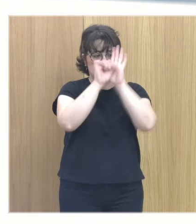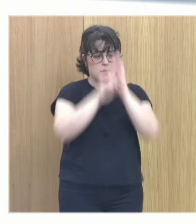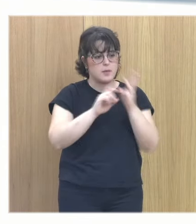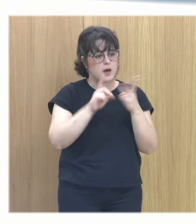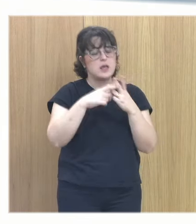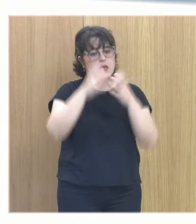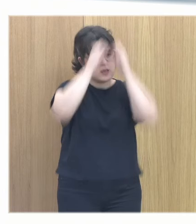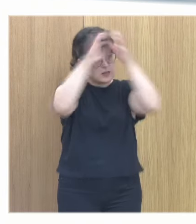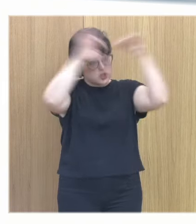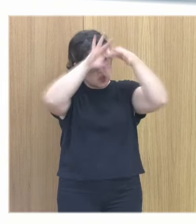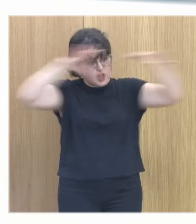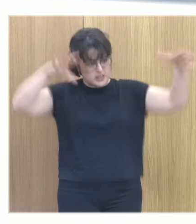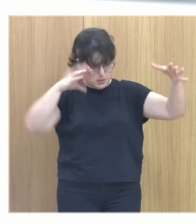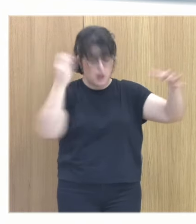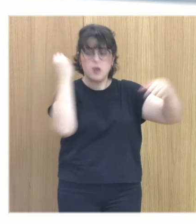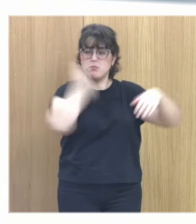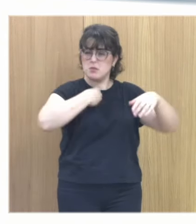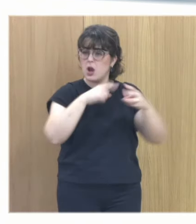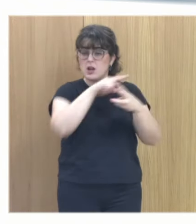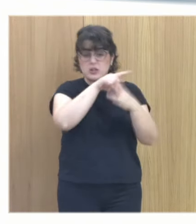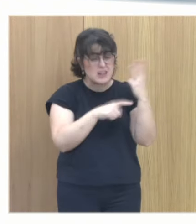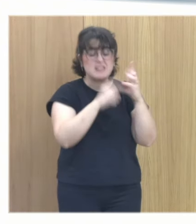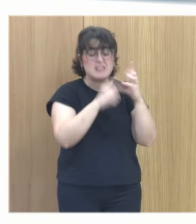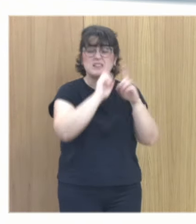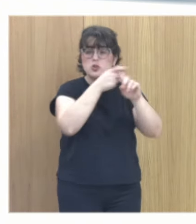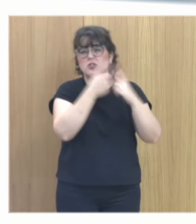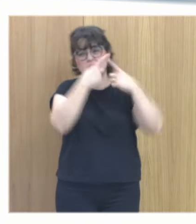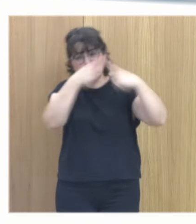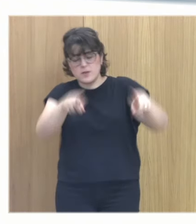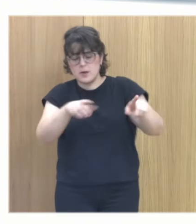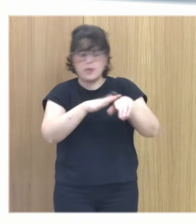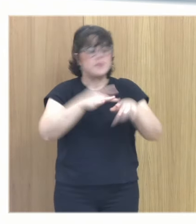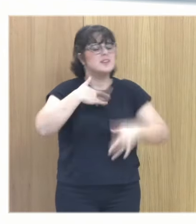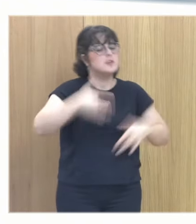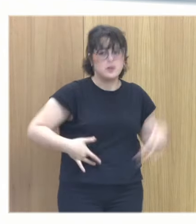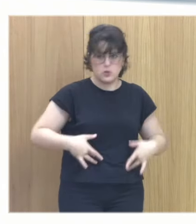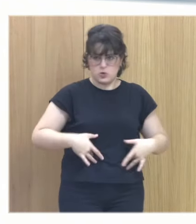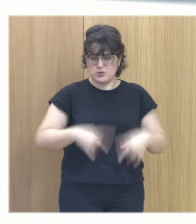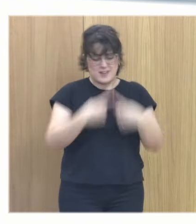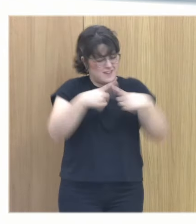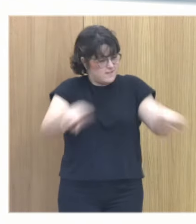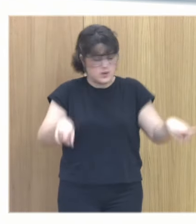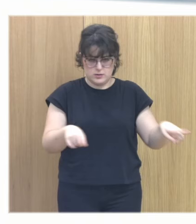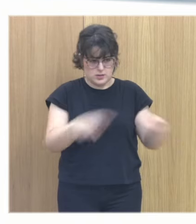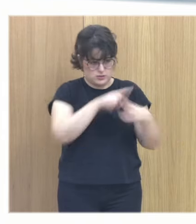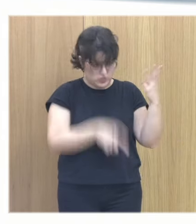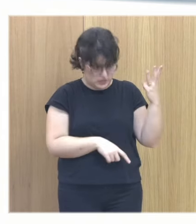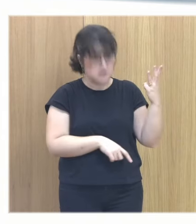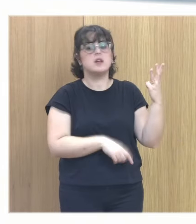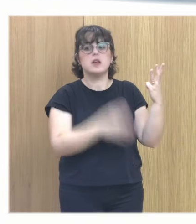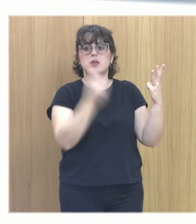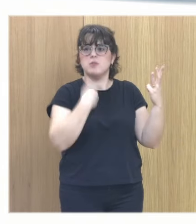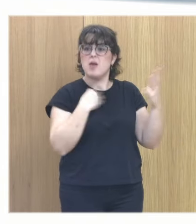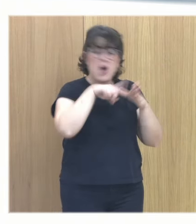disociativa son sintomatologías diferentes no siempre vamos a tener sintomatología disociativa y estos son los elementos la de agotamiento va a estar